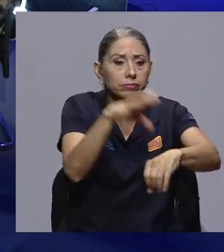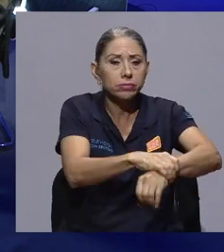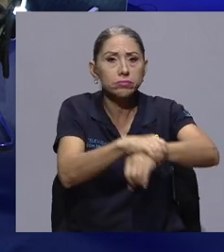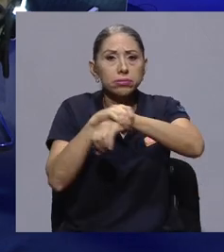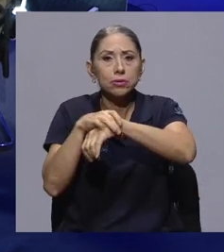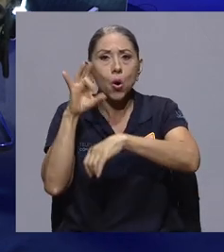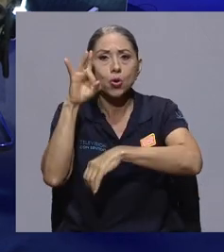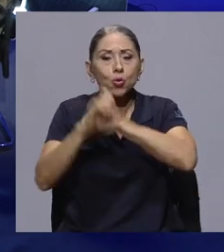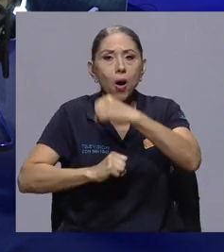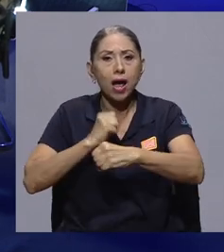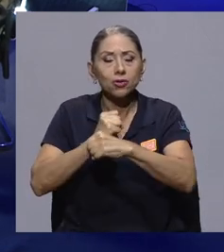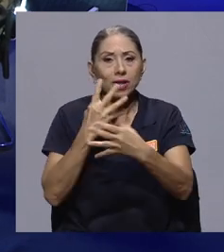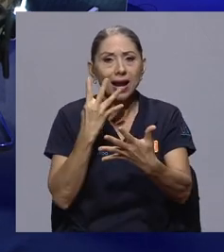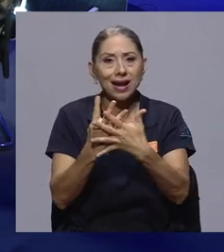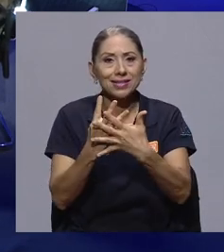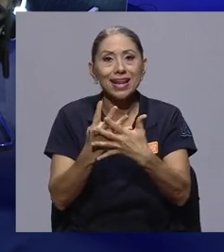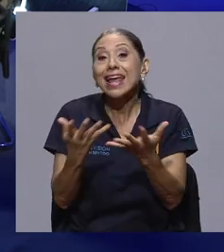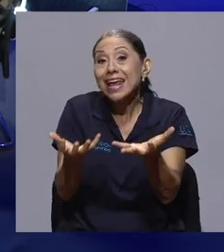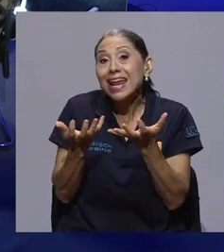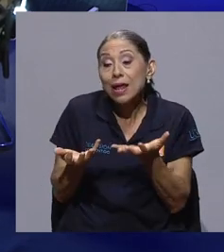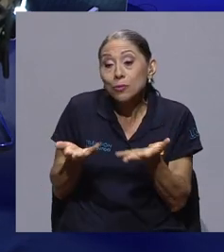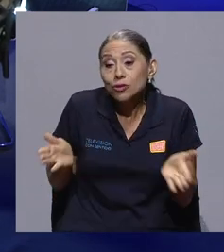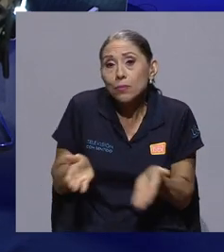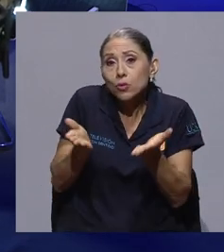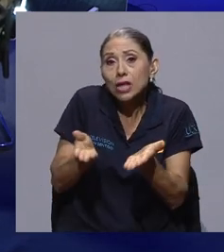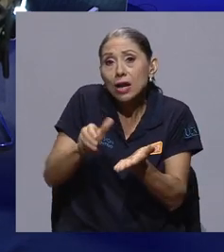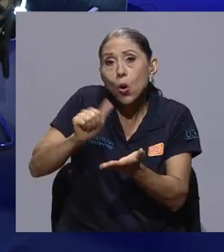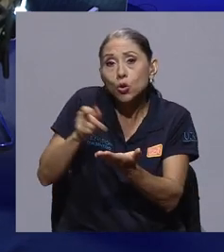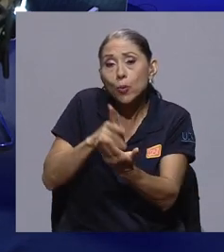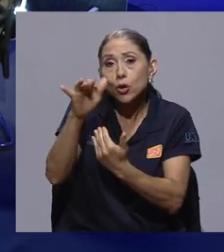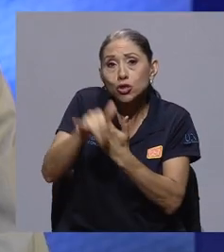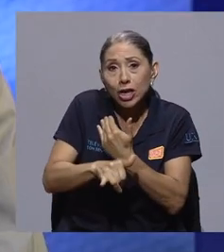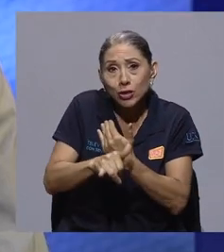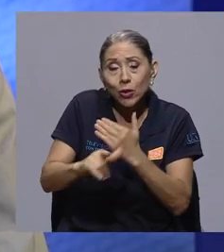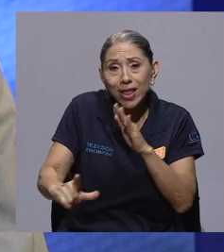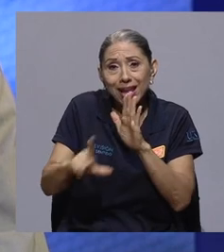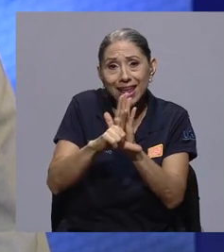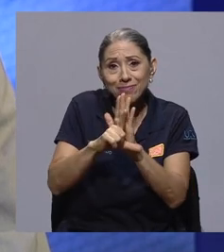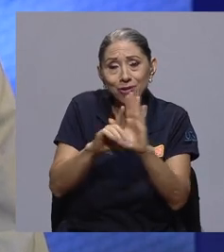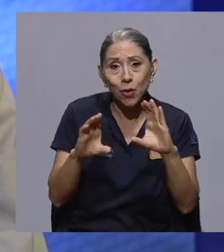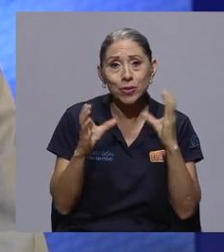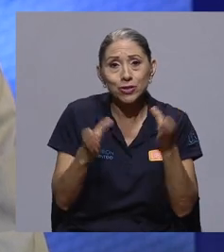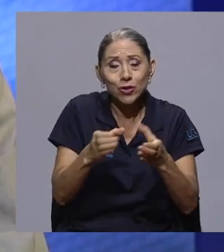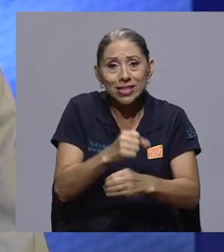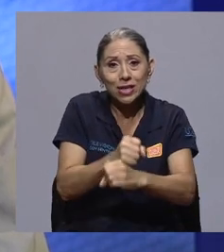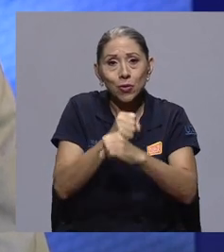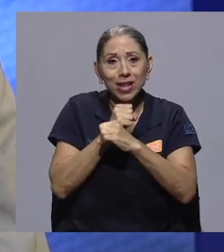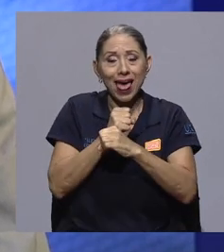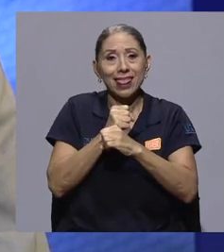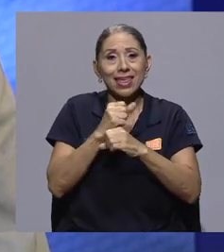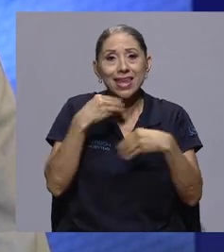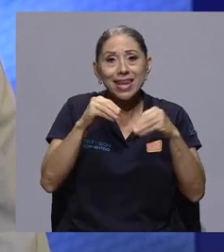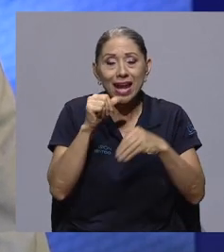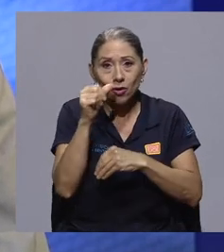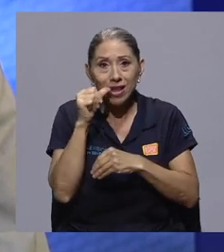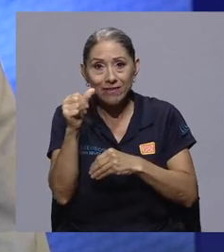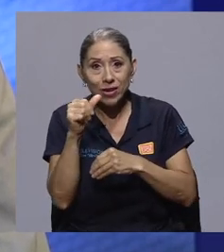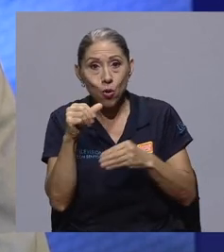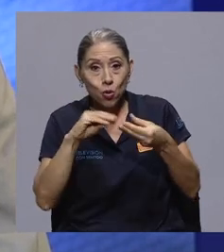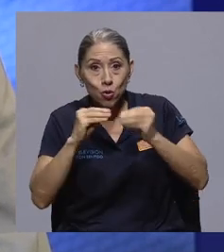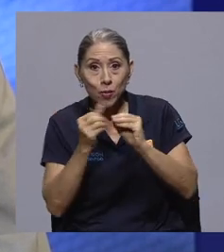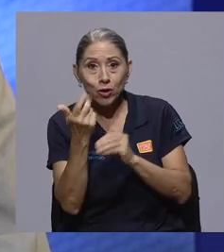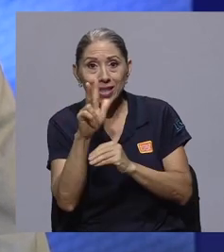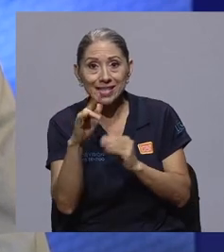impulsar es otro proyecto de ley que está en la Comisión de Seguridad y Narcotráfico, que es el 20.322, para introducir